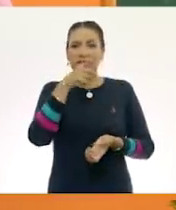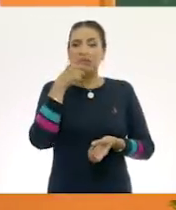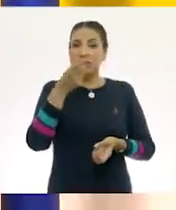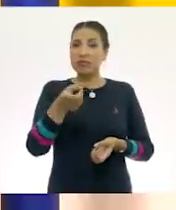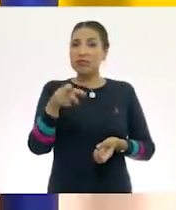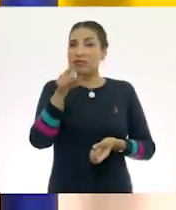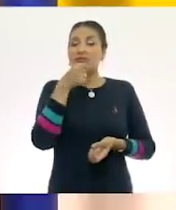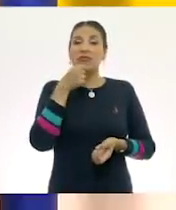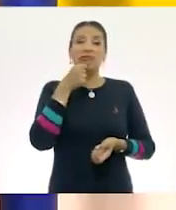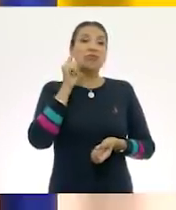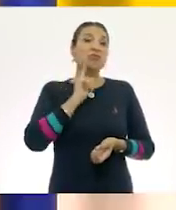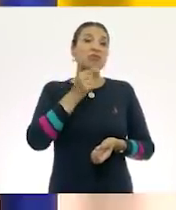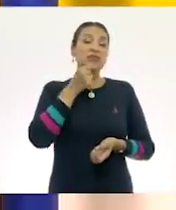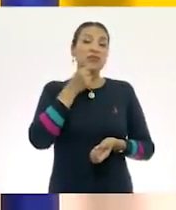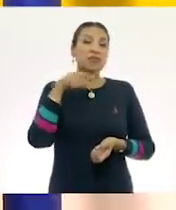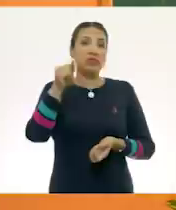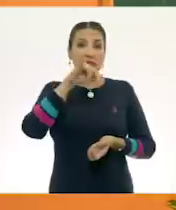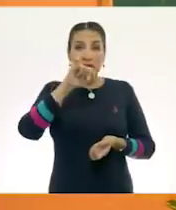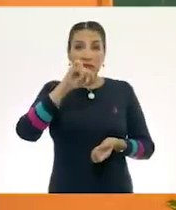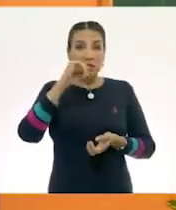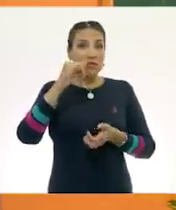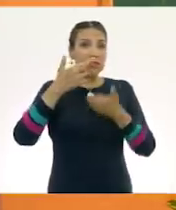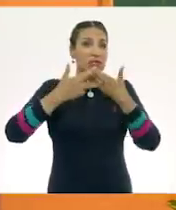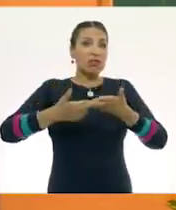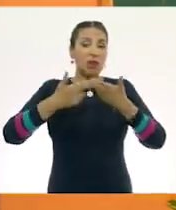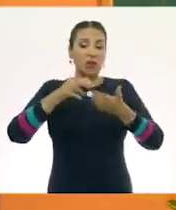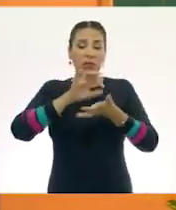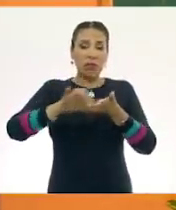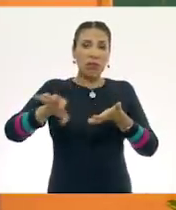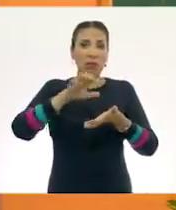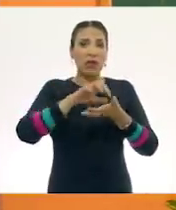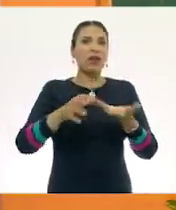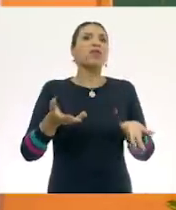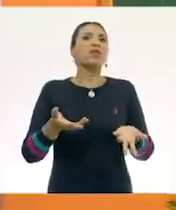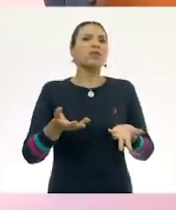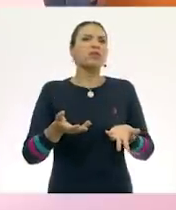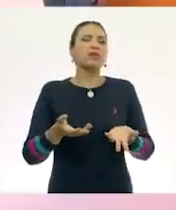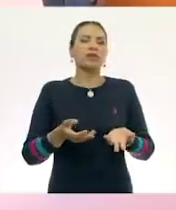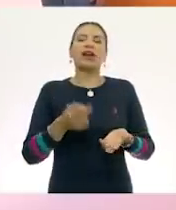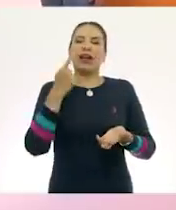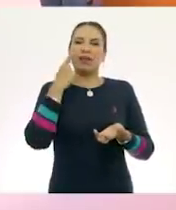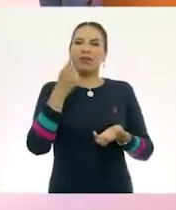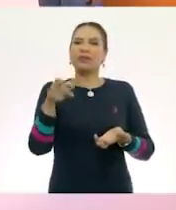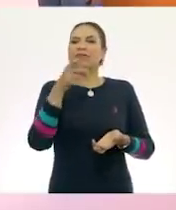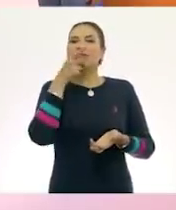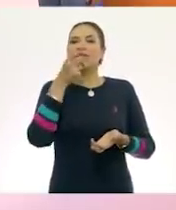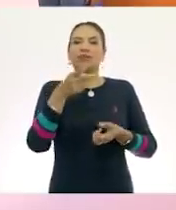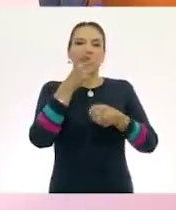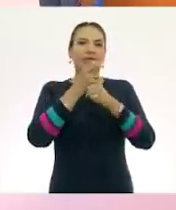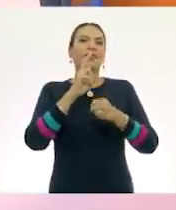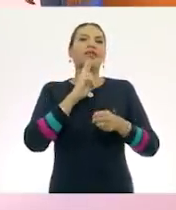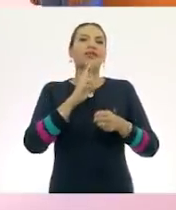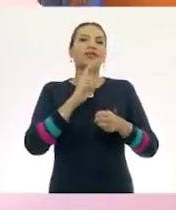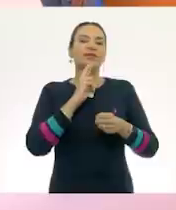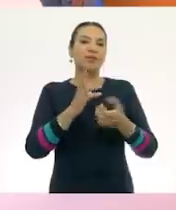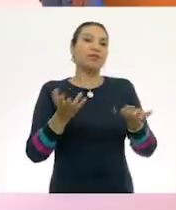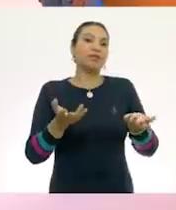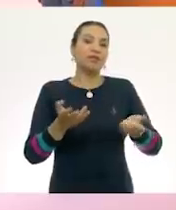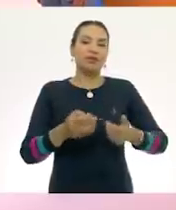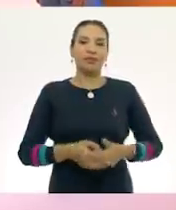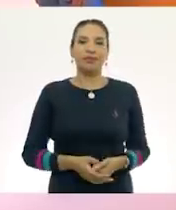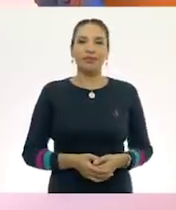¿Sobraron juguetes? Hmm, creo que... Vamos a ver qué decía la segunda respuesta, ¿te parece?